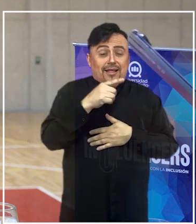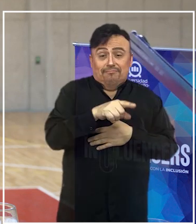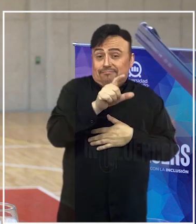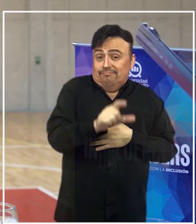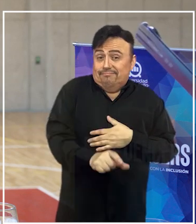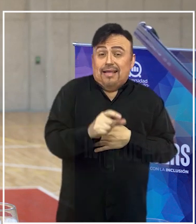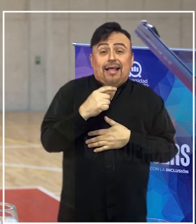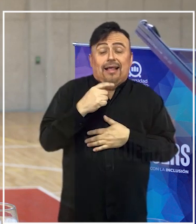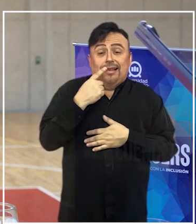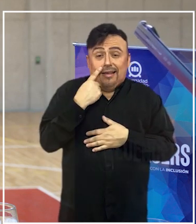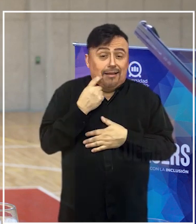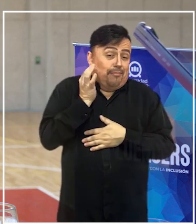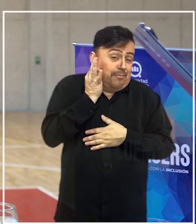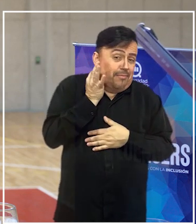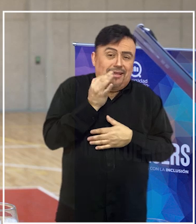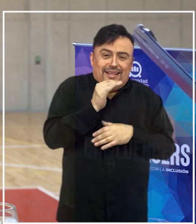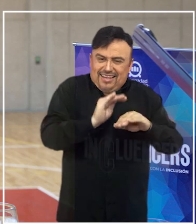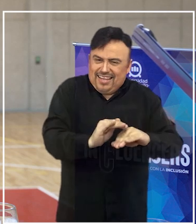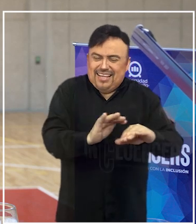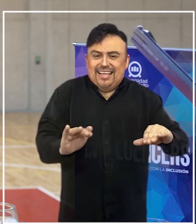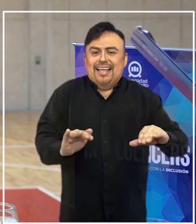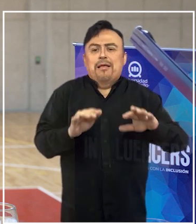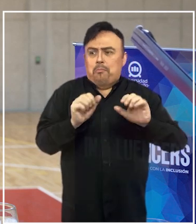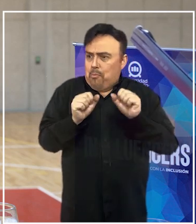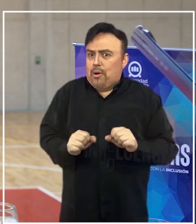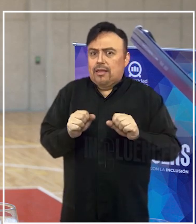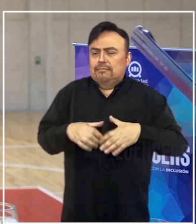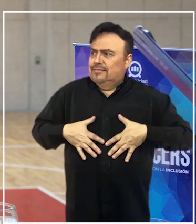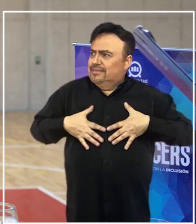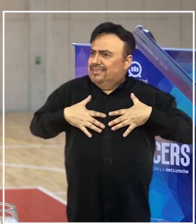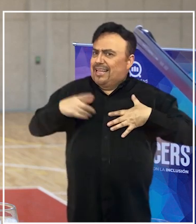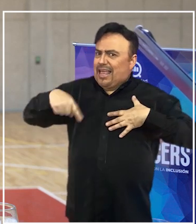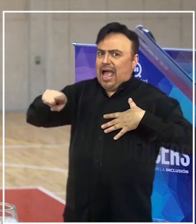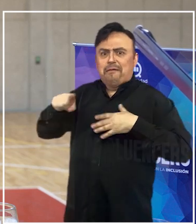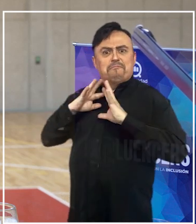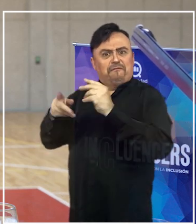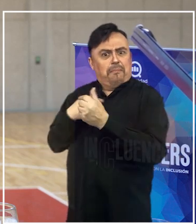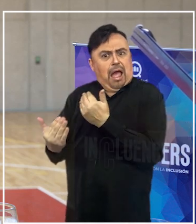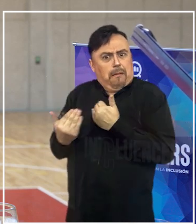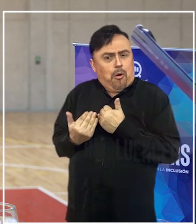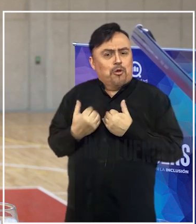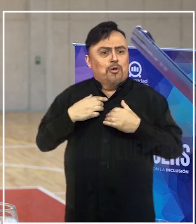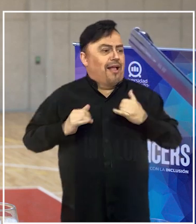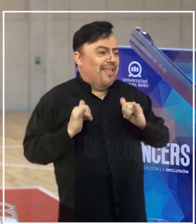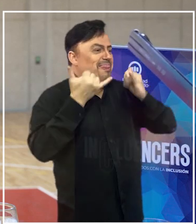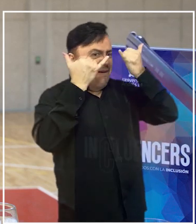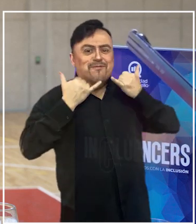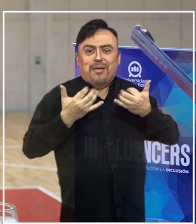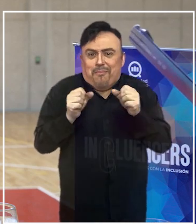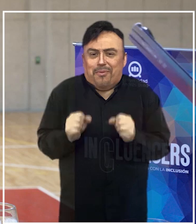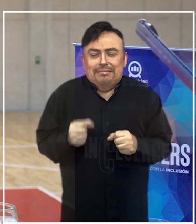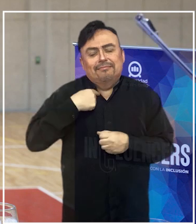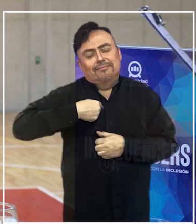puede estar en el lugar, en las condiciones que ella puede efectivamente incorporarse y disfrutarlo. Entonces, eso